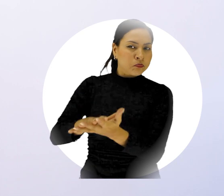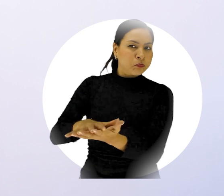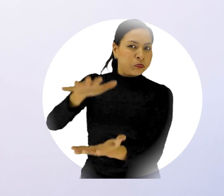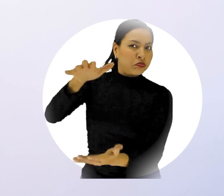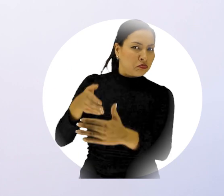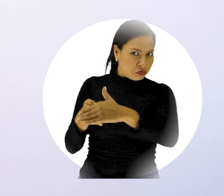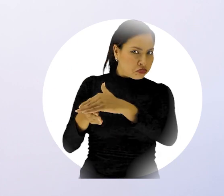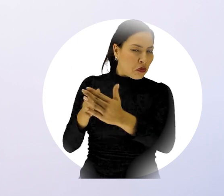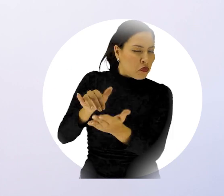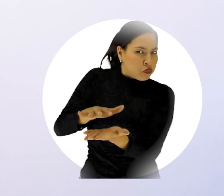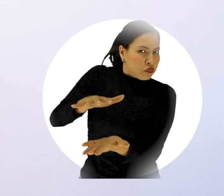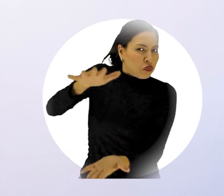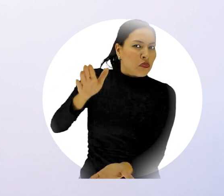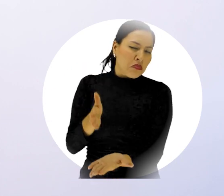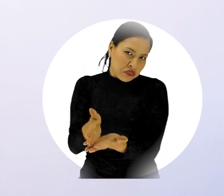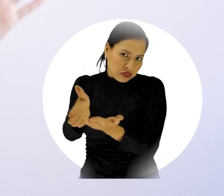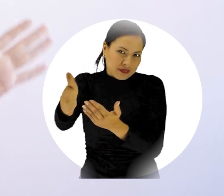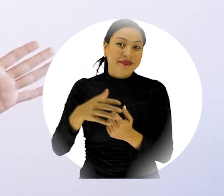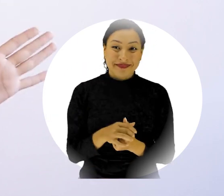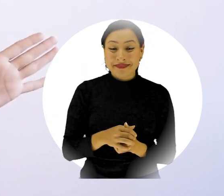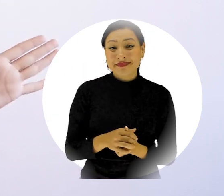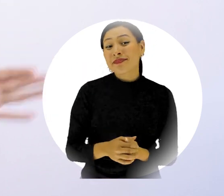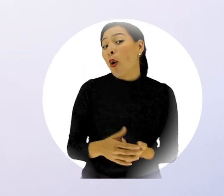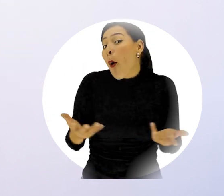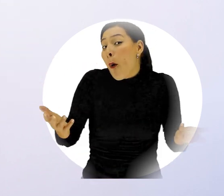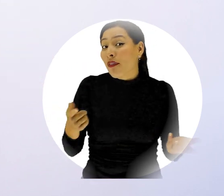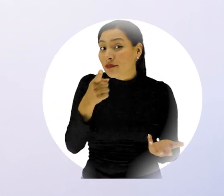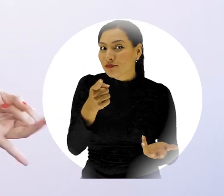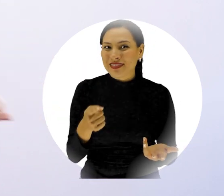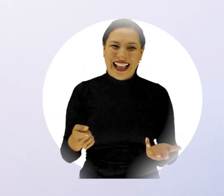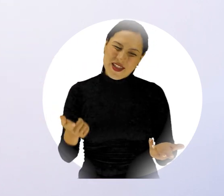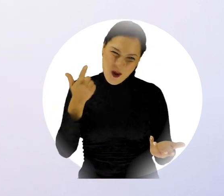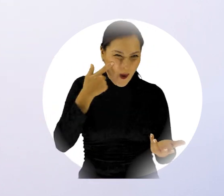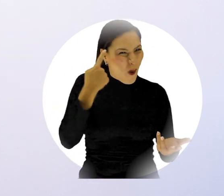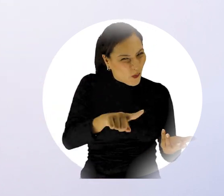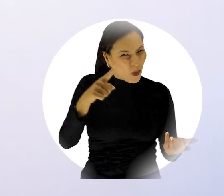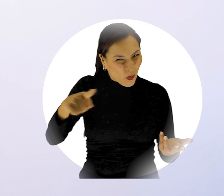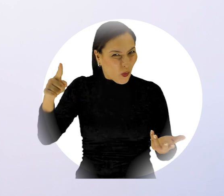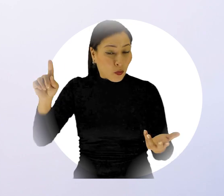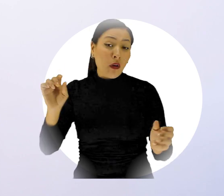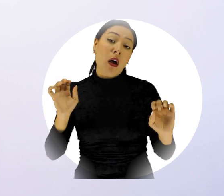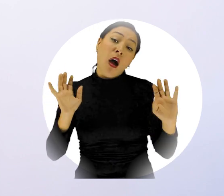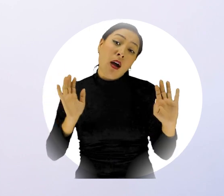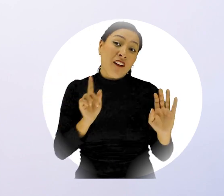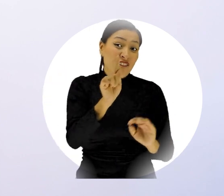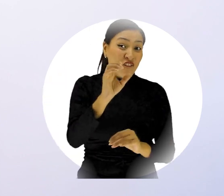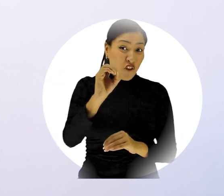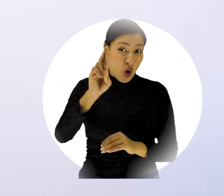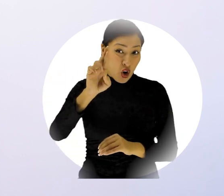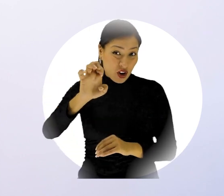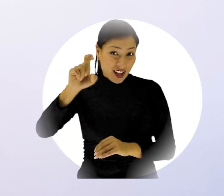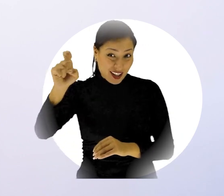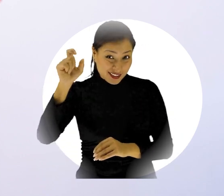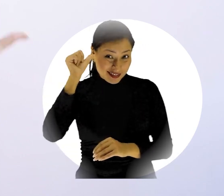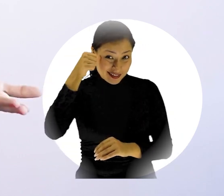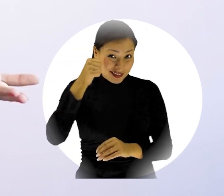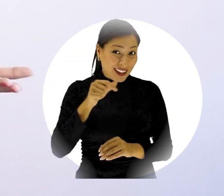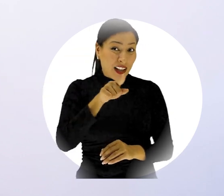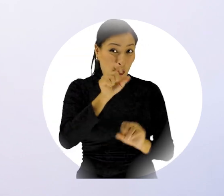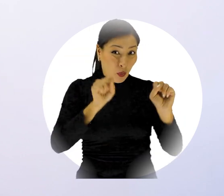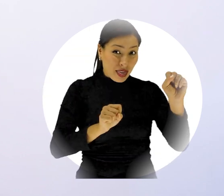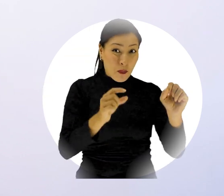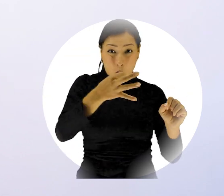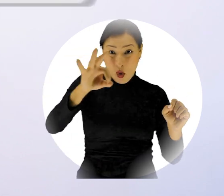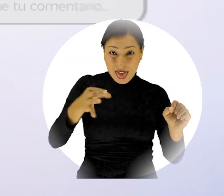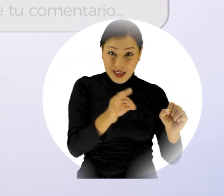riesgo. Si a les gusta más la adrenalina, siempre habrán opciones como Porex, acciones y criptos. Eso sí, bajo su propio riesgo. Y hasta aquí